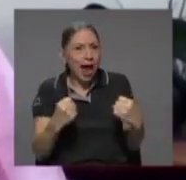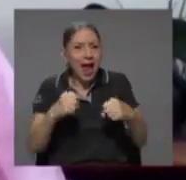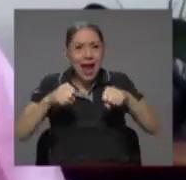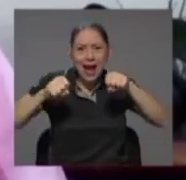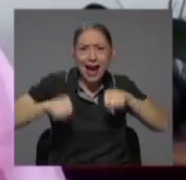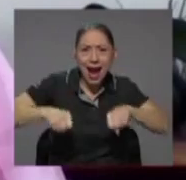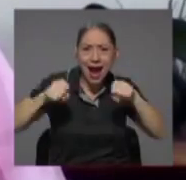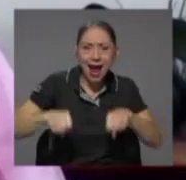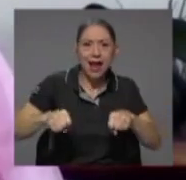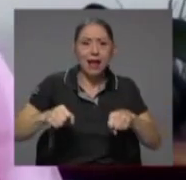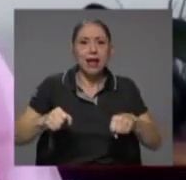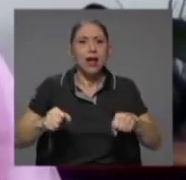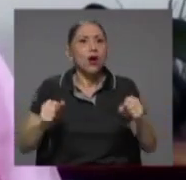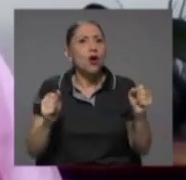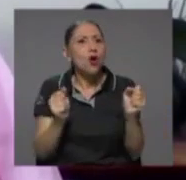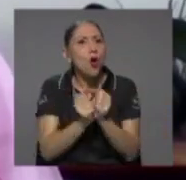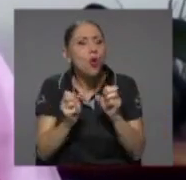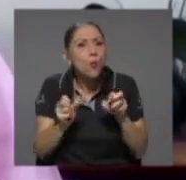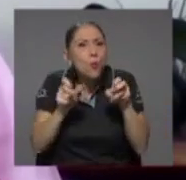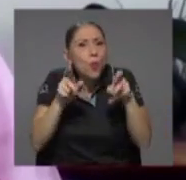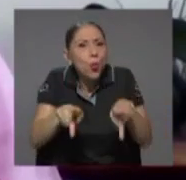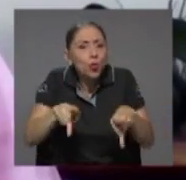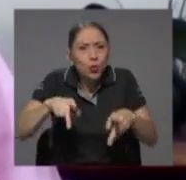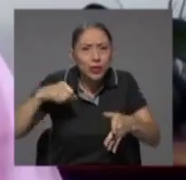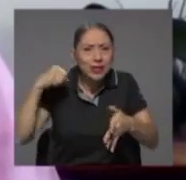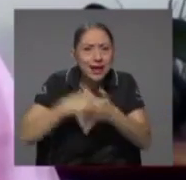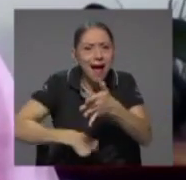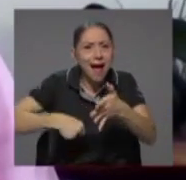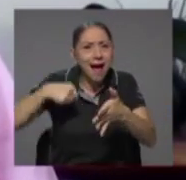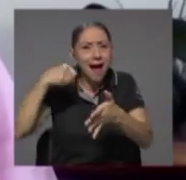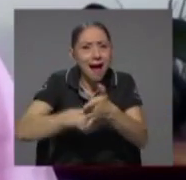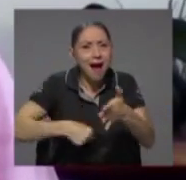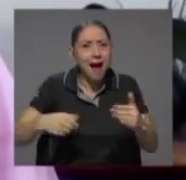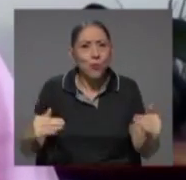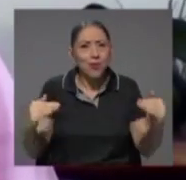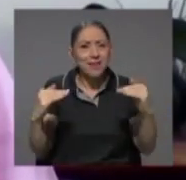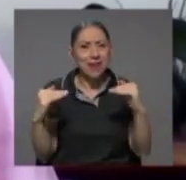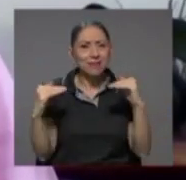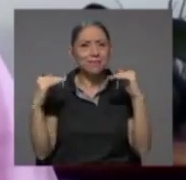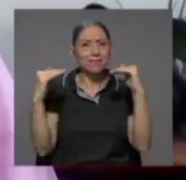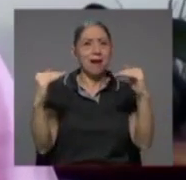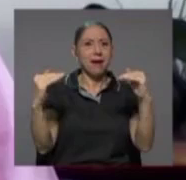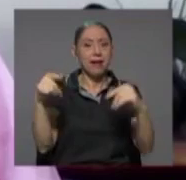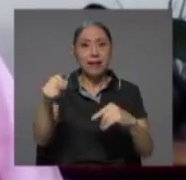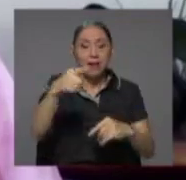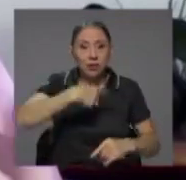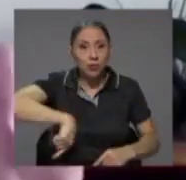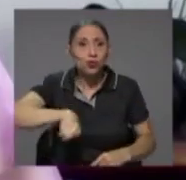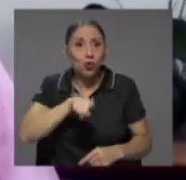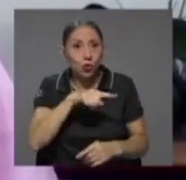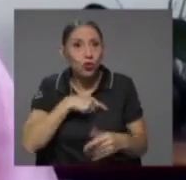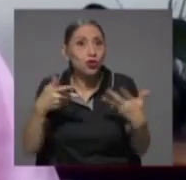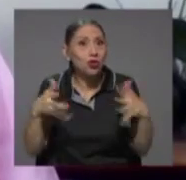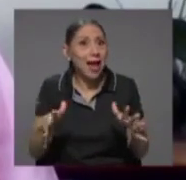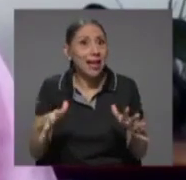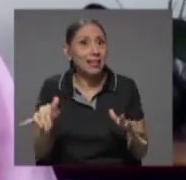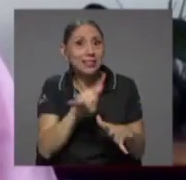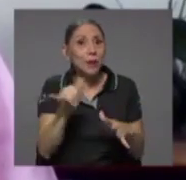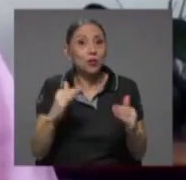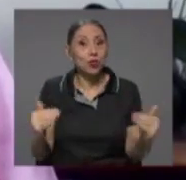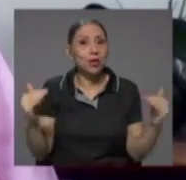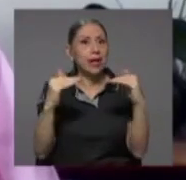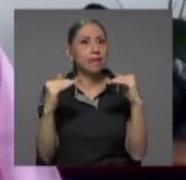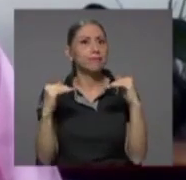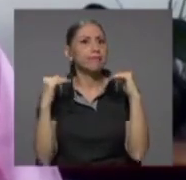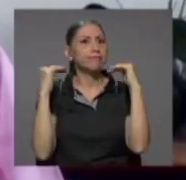con posibilidades de dar las luchas a ese nivel a ese primer nivel donde estamos jugando en las grandes ligas y